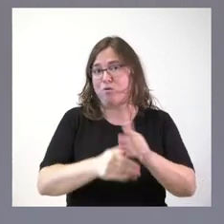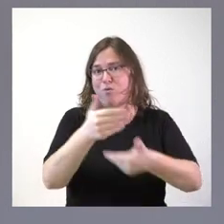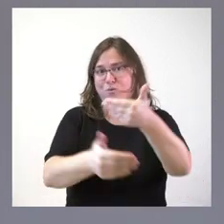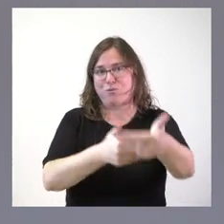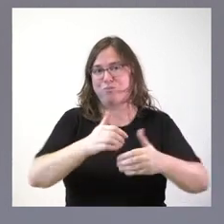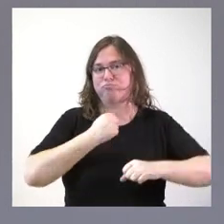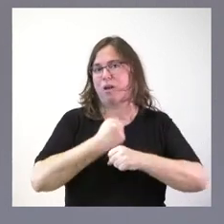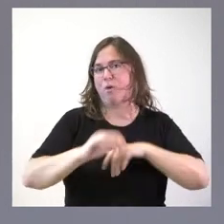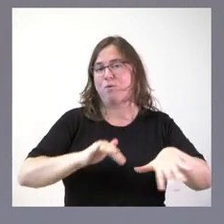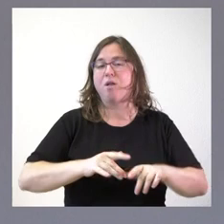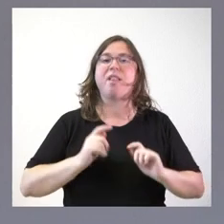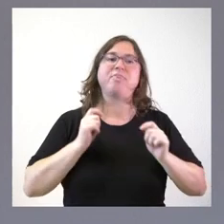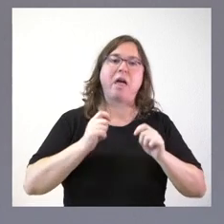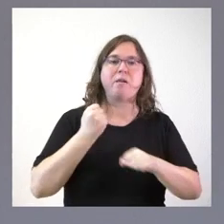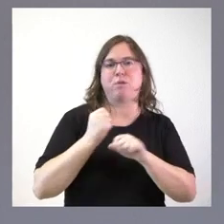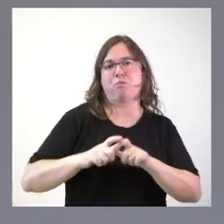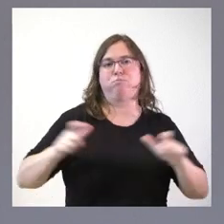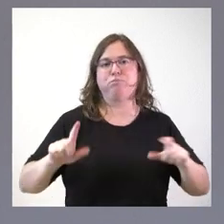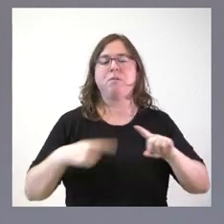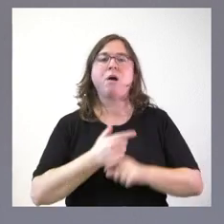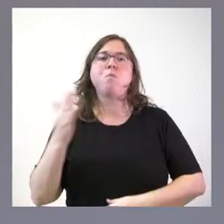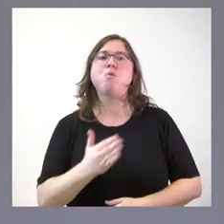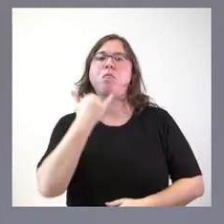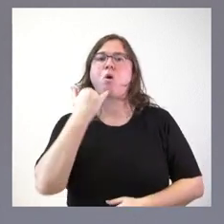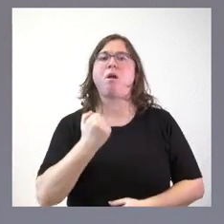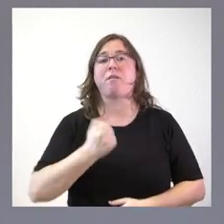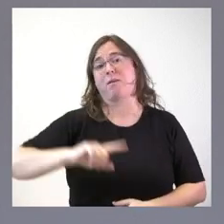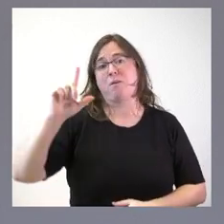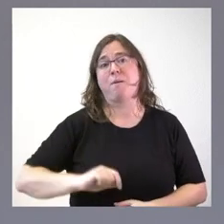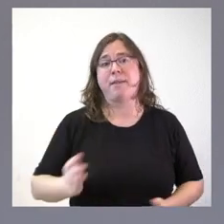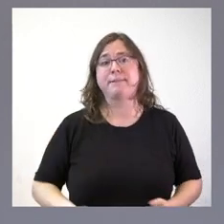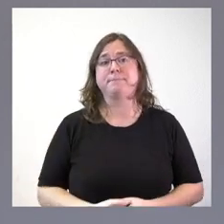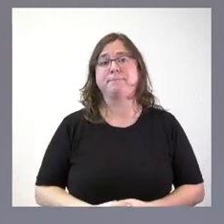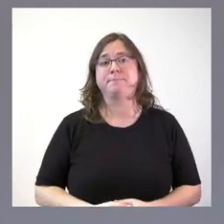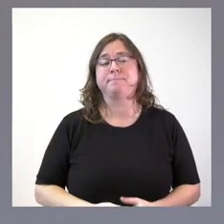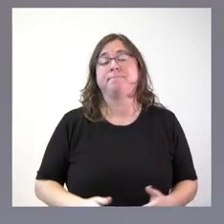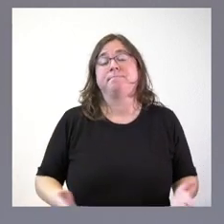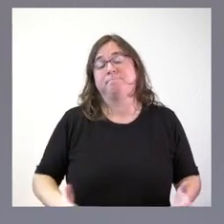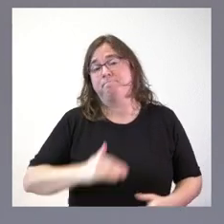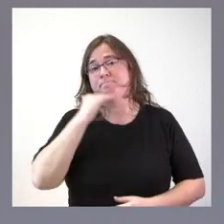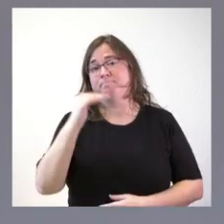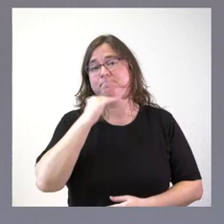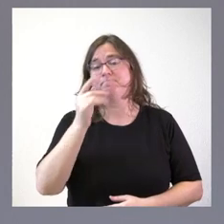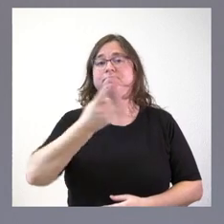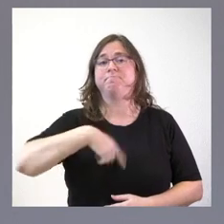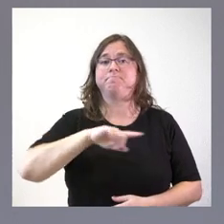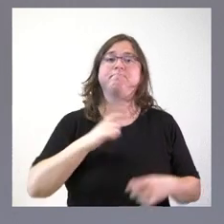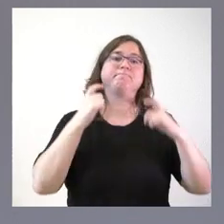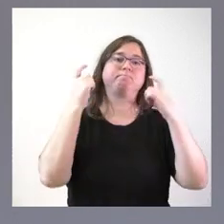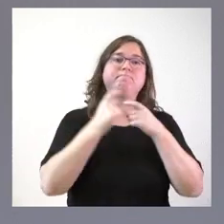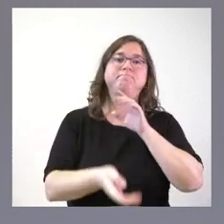garantía de empleo y también garantía de producción de energía más bajo coste. Pero al menos procuraremos mantener